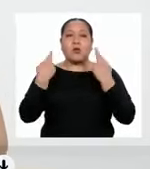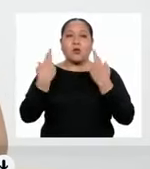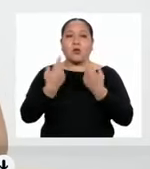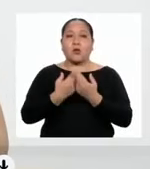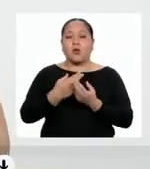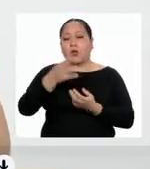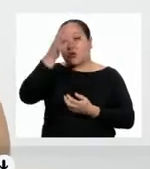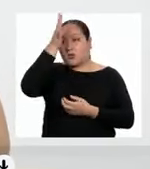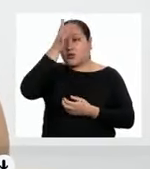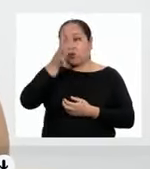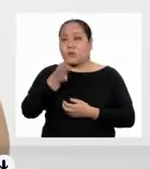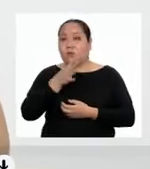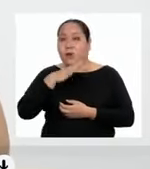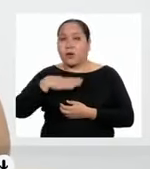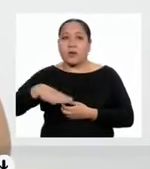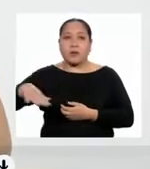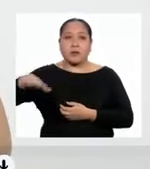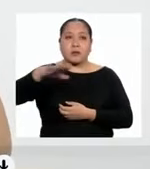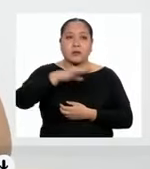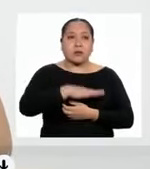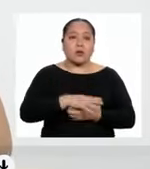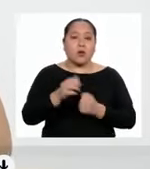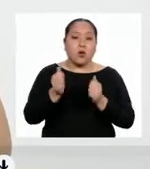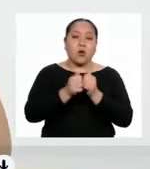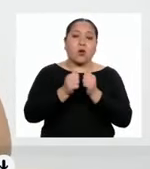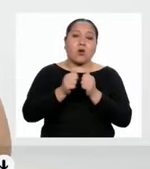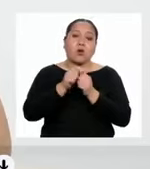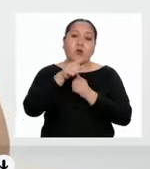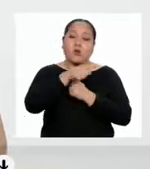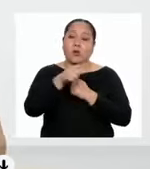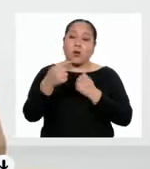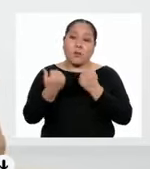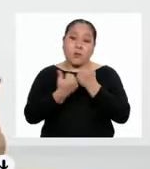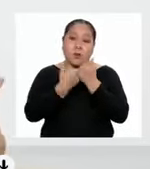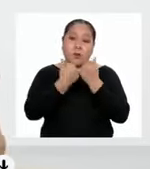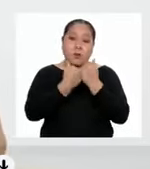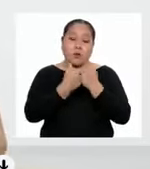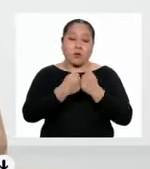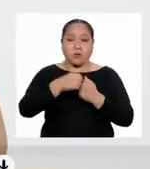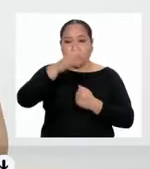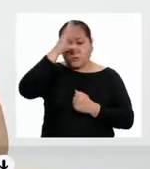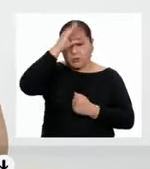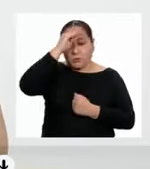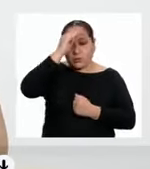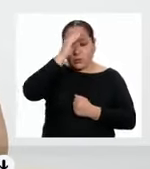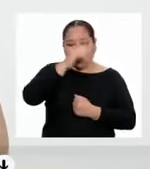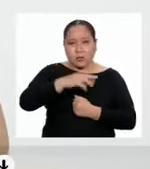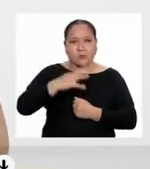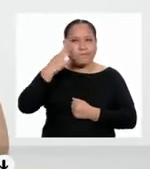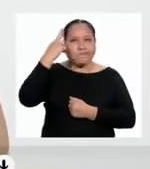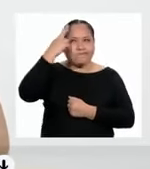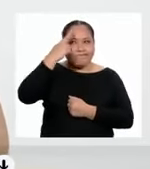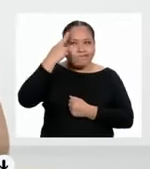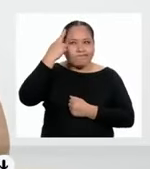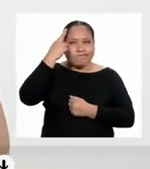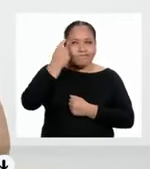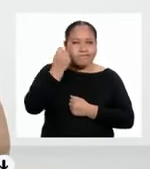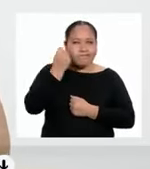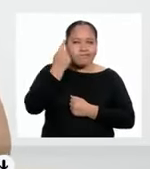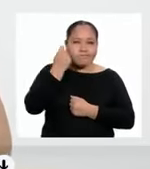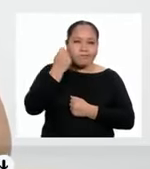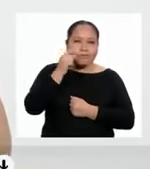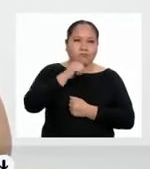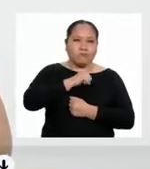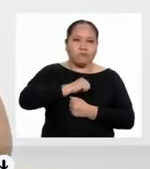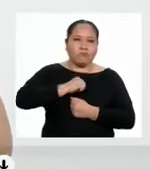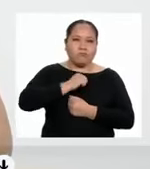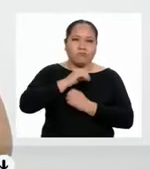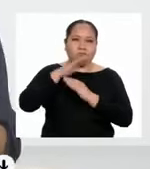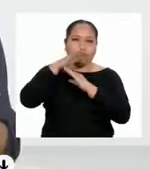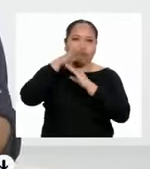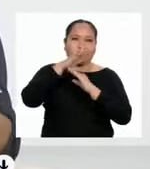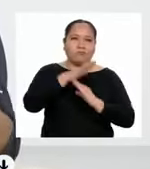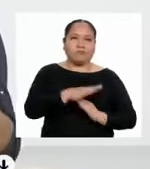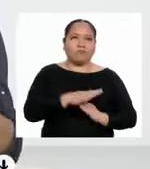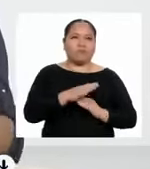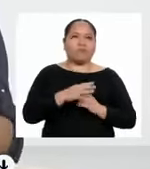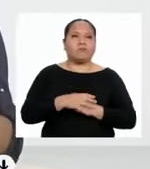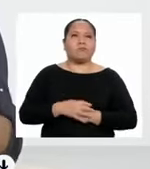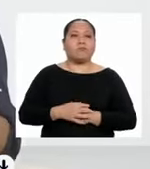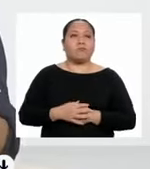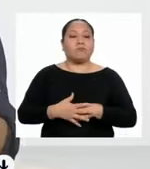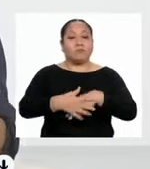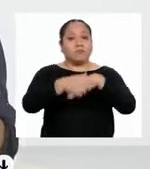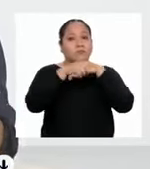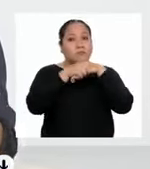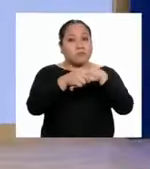padres de familia. A través de ellos, niñas y niños reflexionaron y se dieron cuenta de sus actos discriminatorios. Te